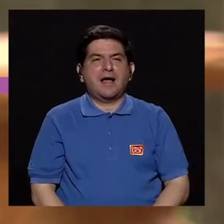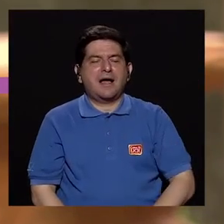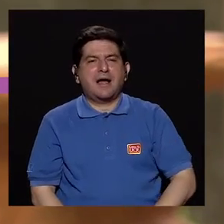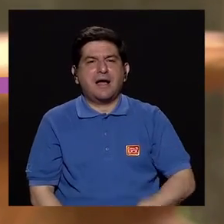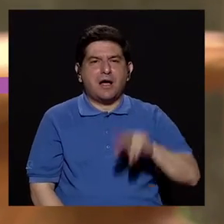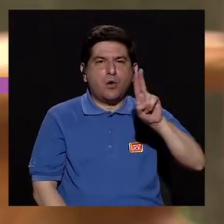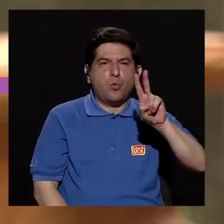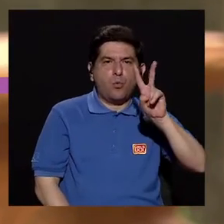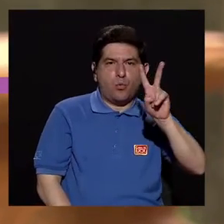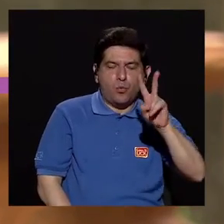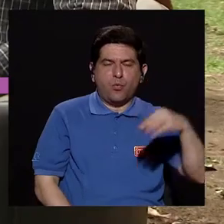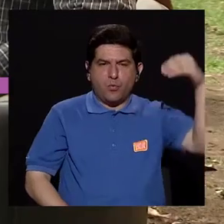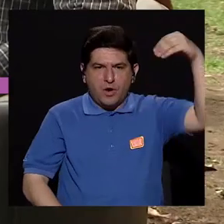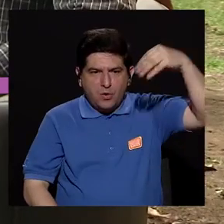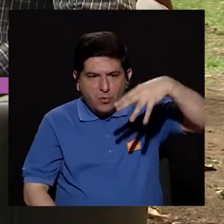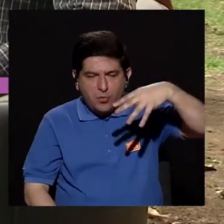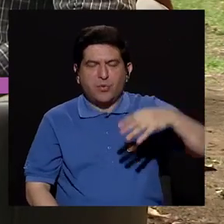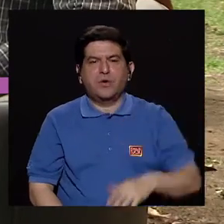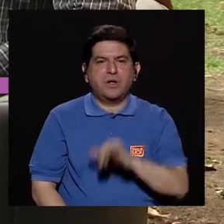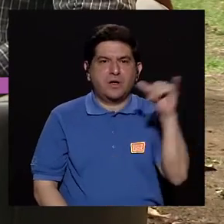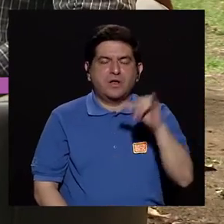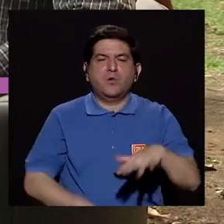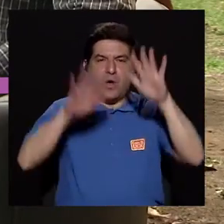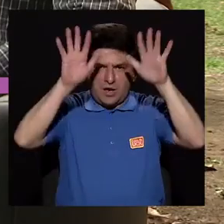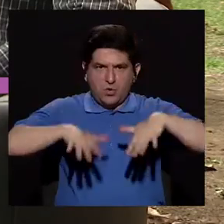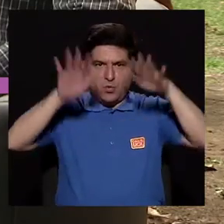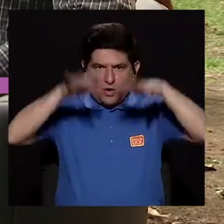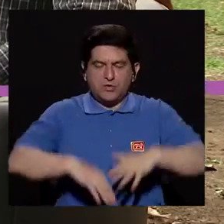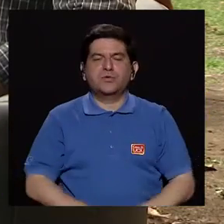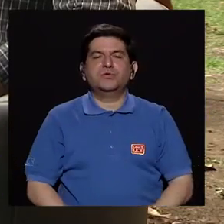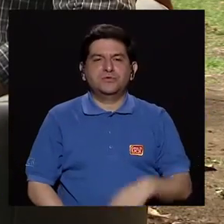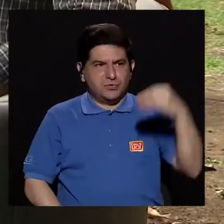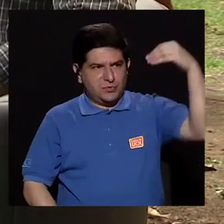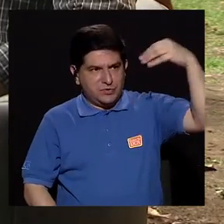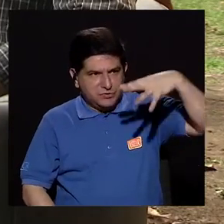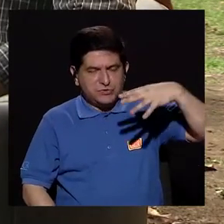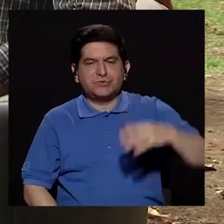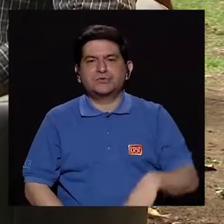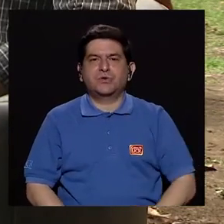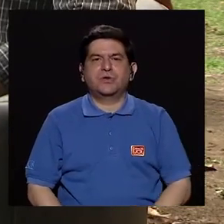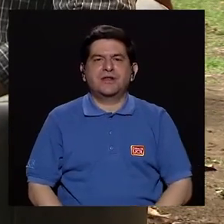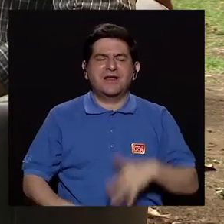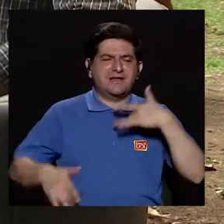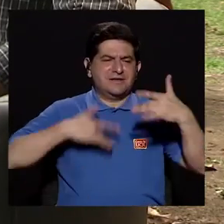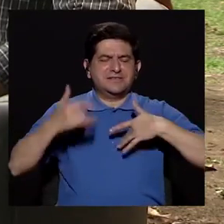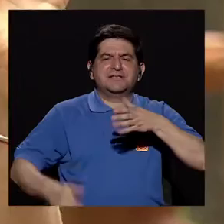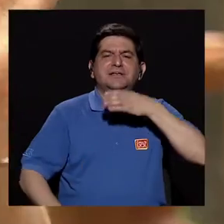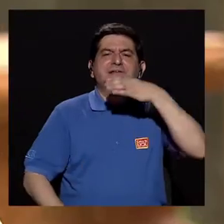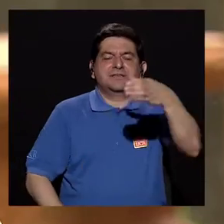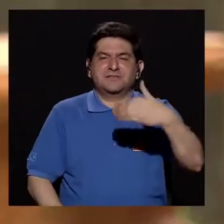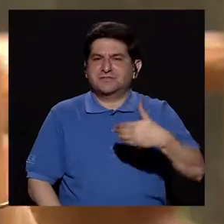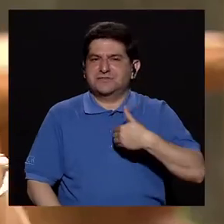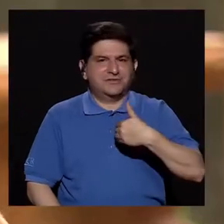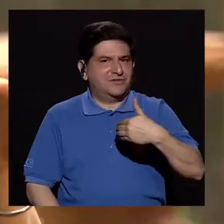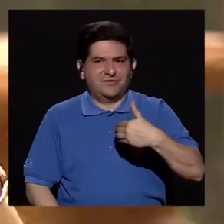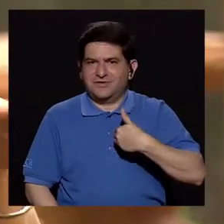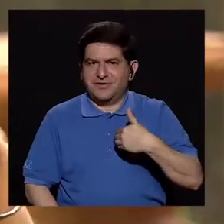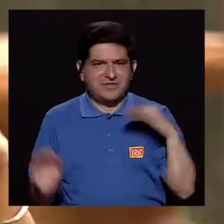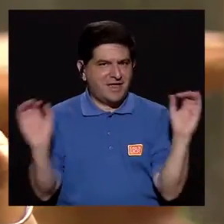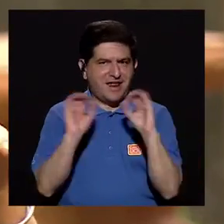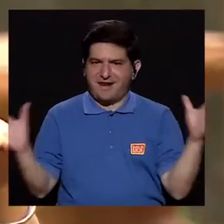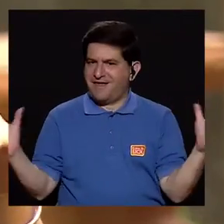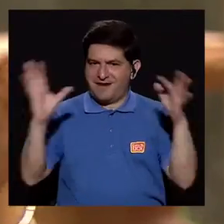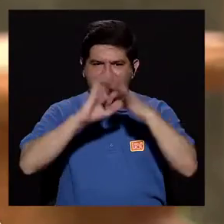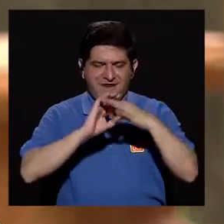que nos puede dañar. Cuando está lloviendo también está presente. No solo cuando está haciendo sol, porque la sensación de calor no tiene